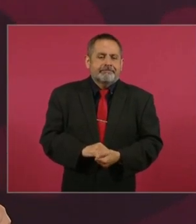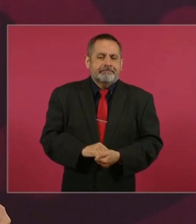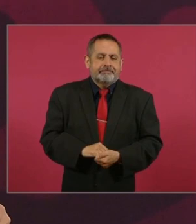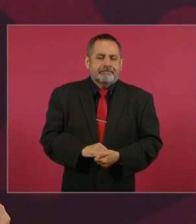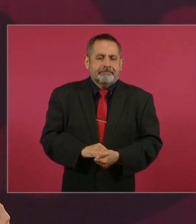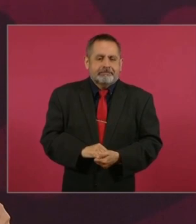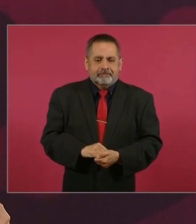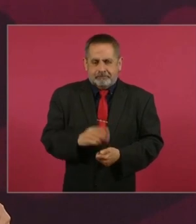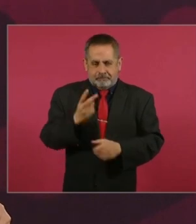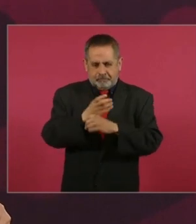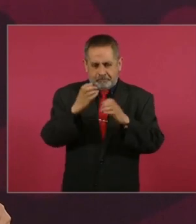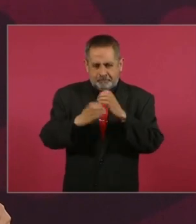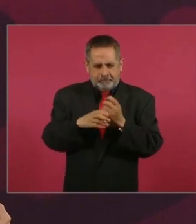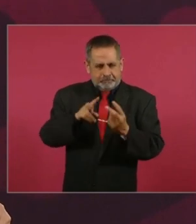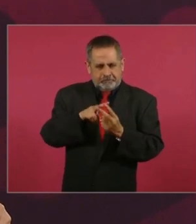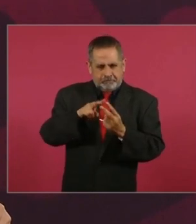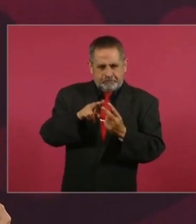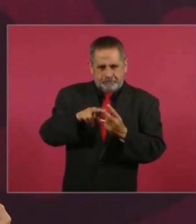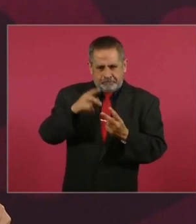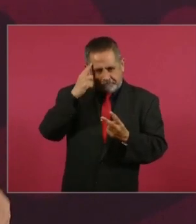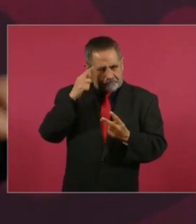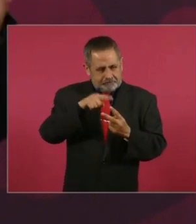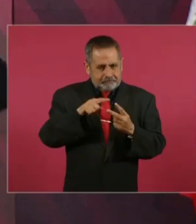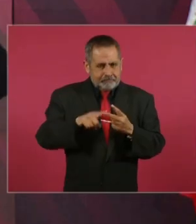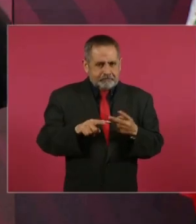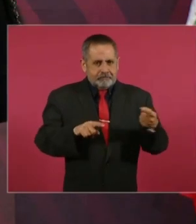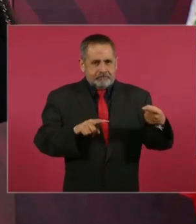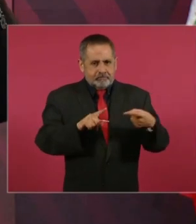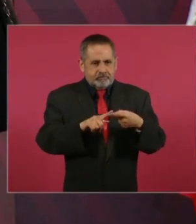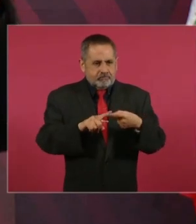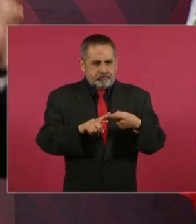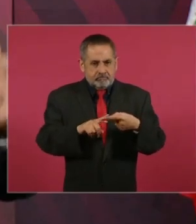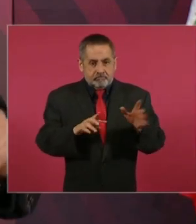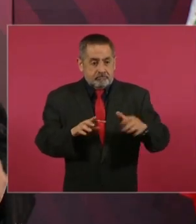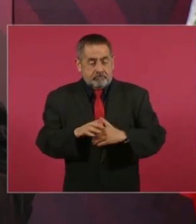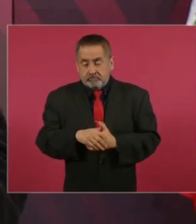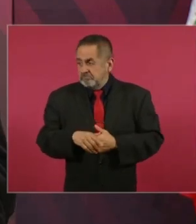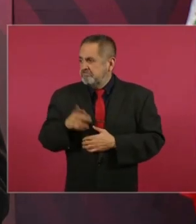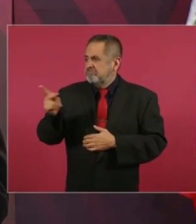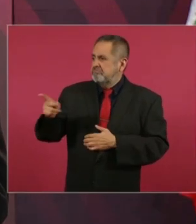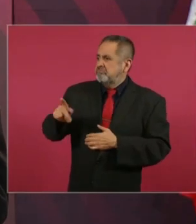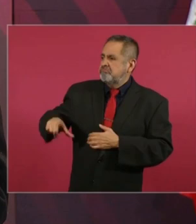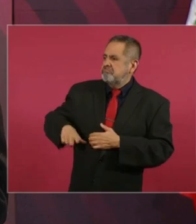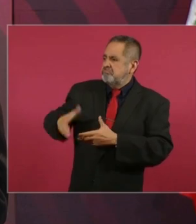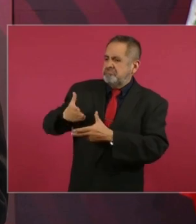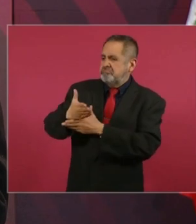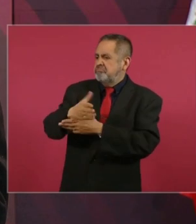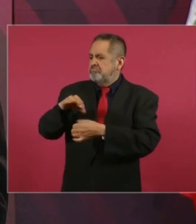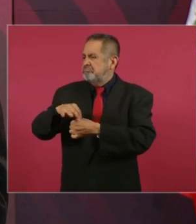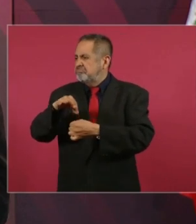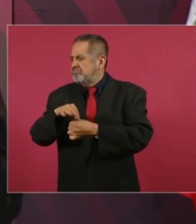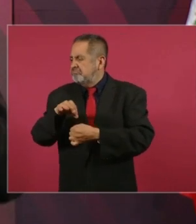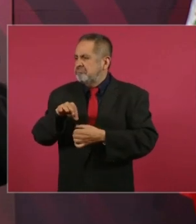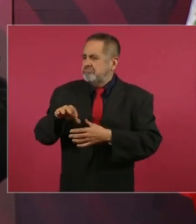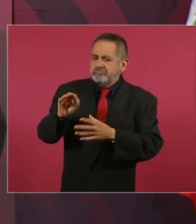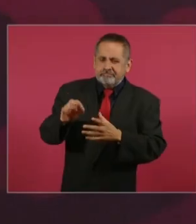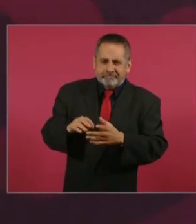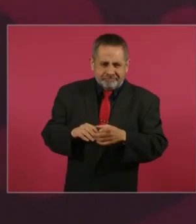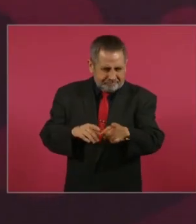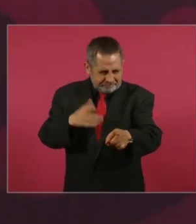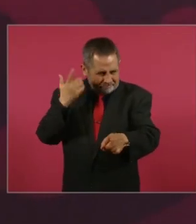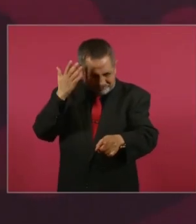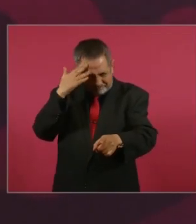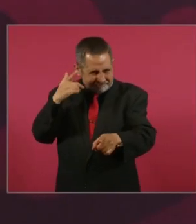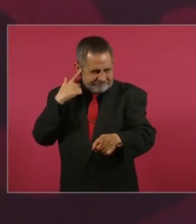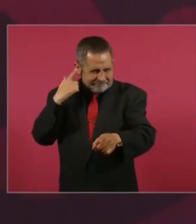Pero tienen dos cosas. Una, elección de Estado, no sé si lo